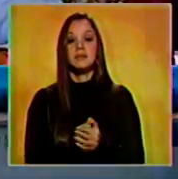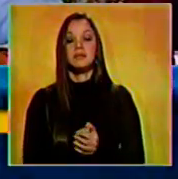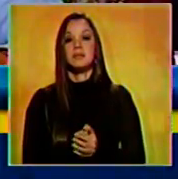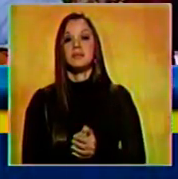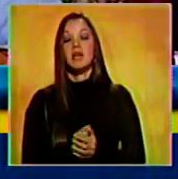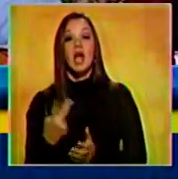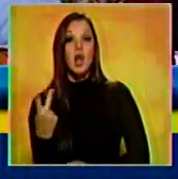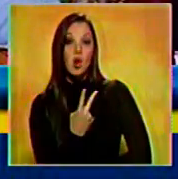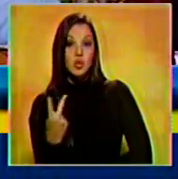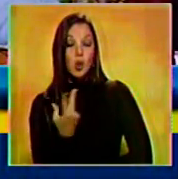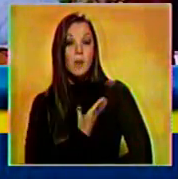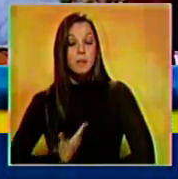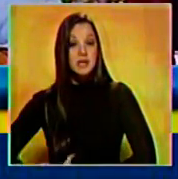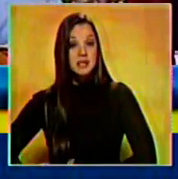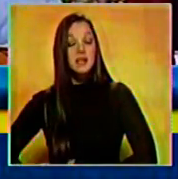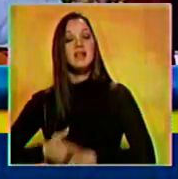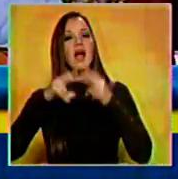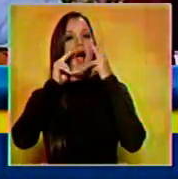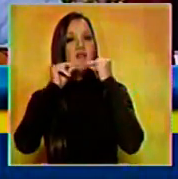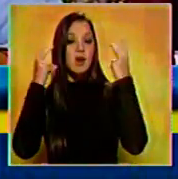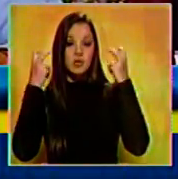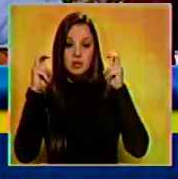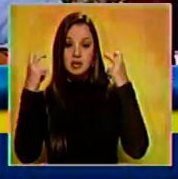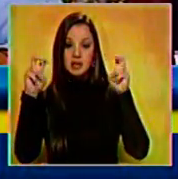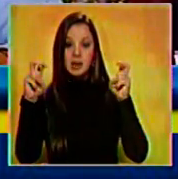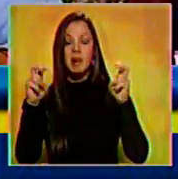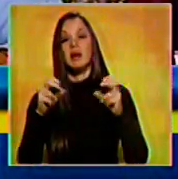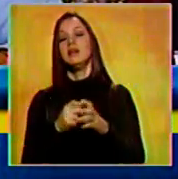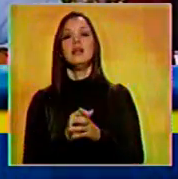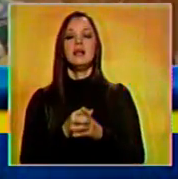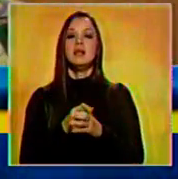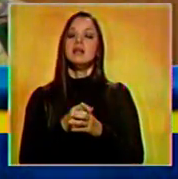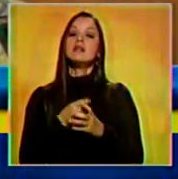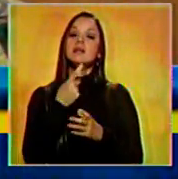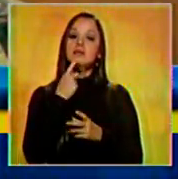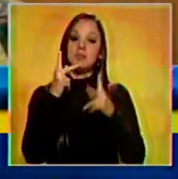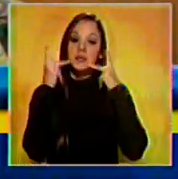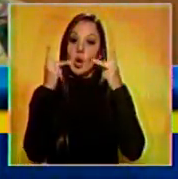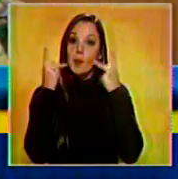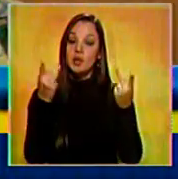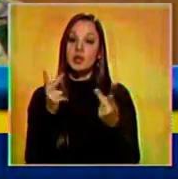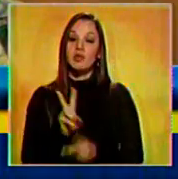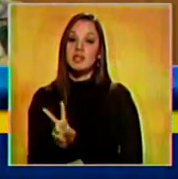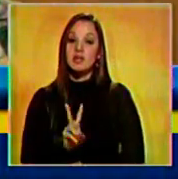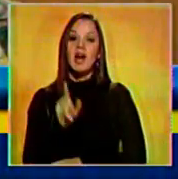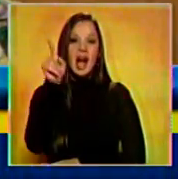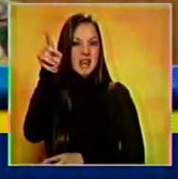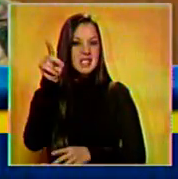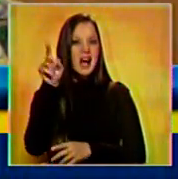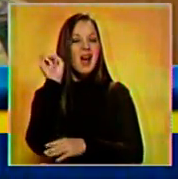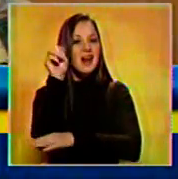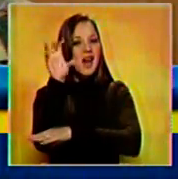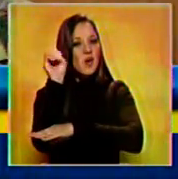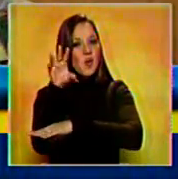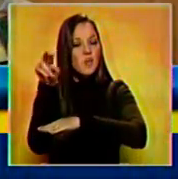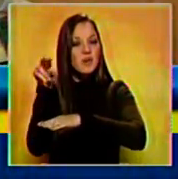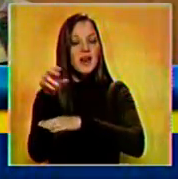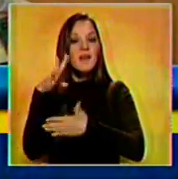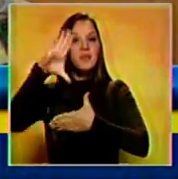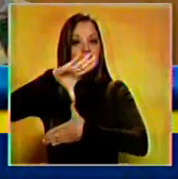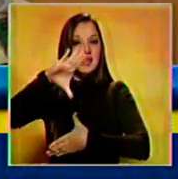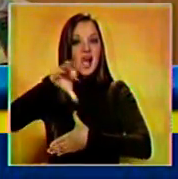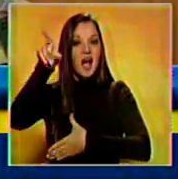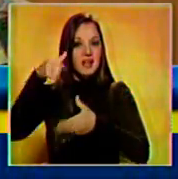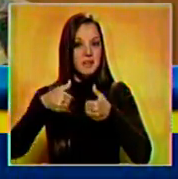Ambos mandatarios trataron temas relacionados con la situación política venezolana y sobre la cumbre de las Américas que se celebra este fin de semana